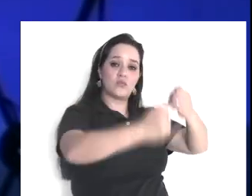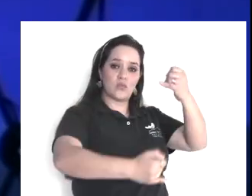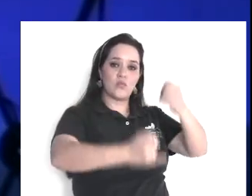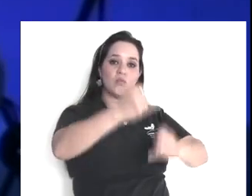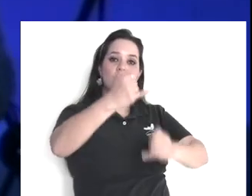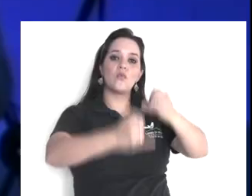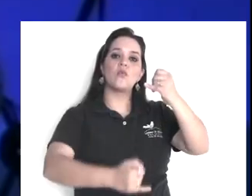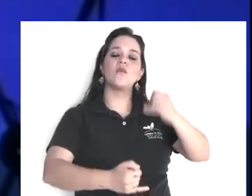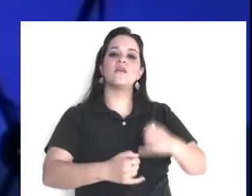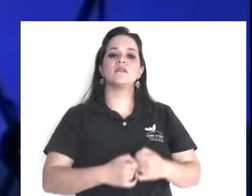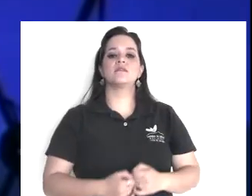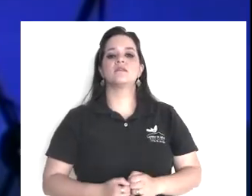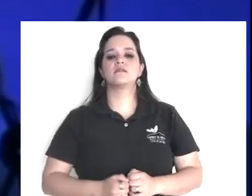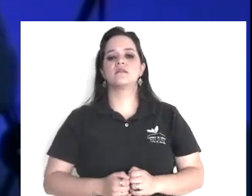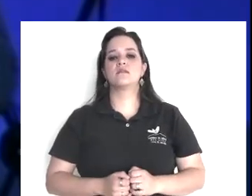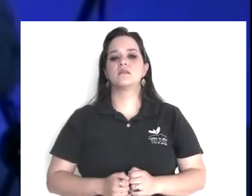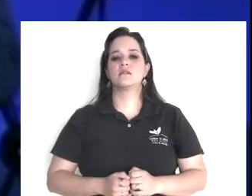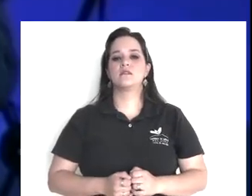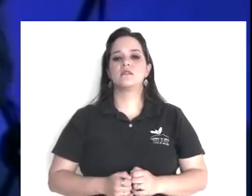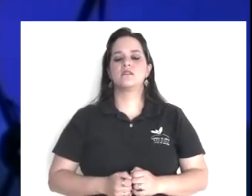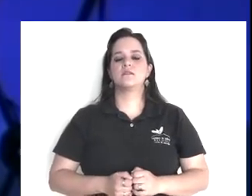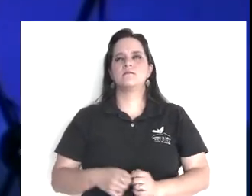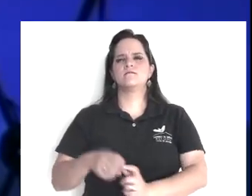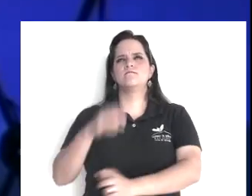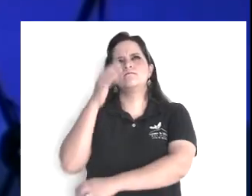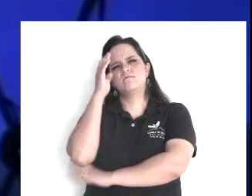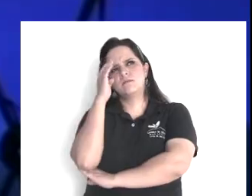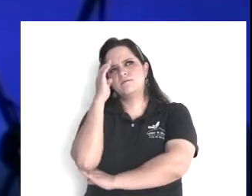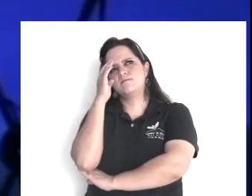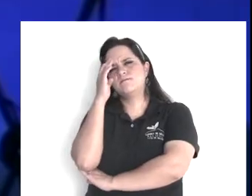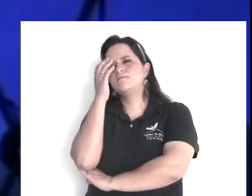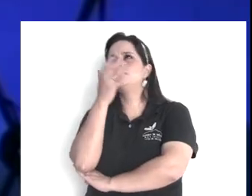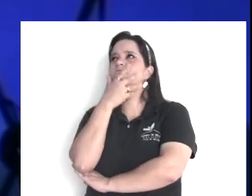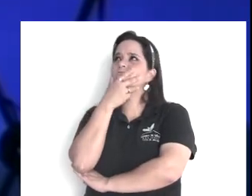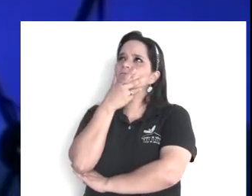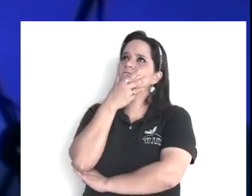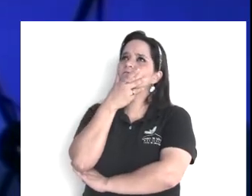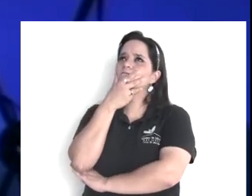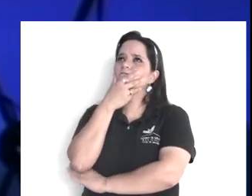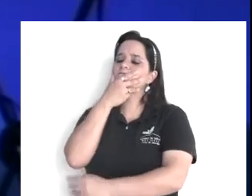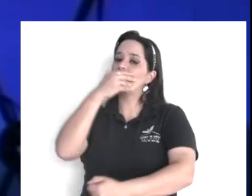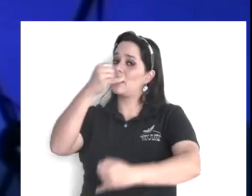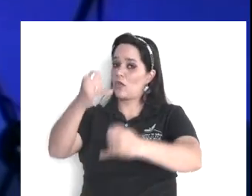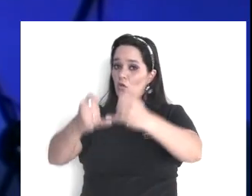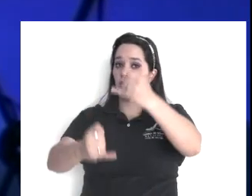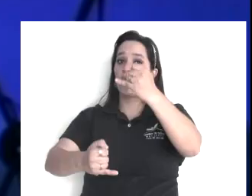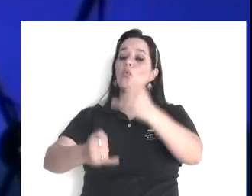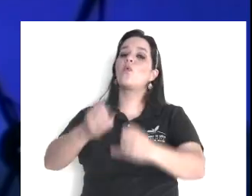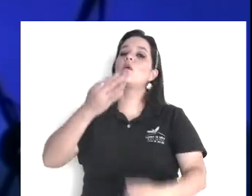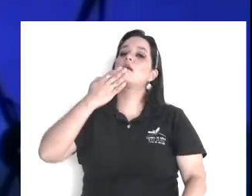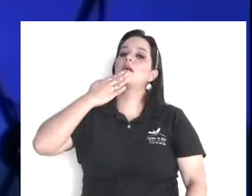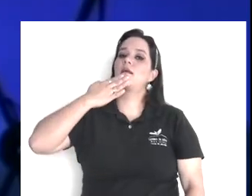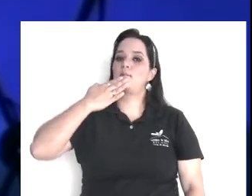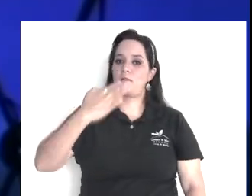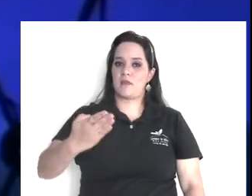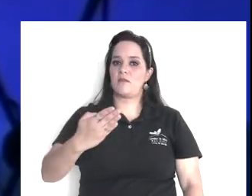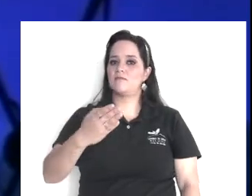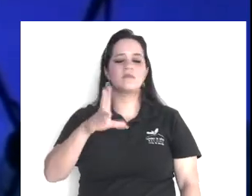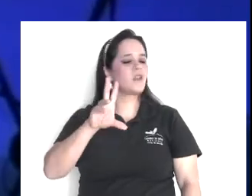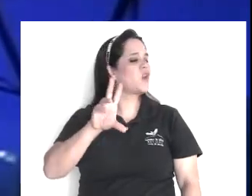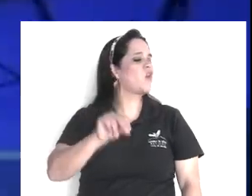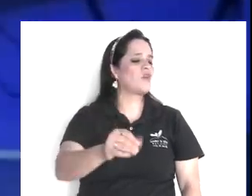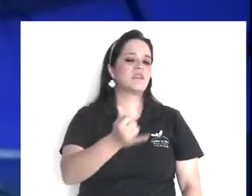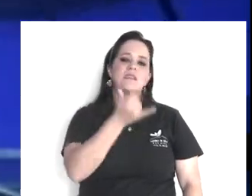sígueme con atención, inquirirán, bien, subraya esa frase, inquirirán, bien, ahora,